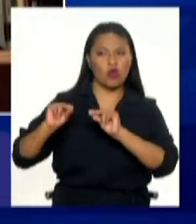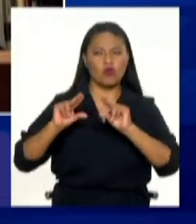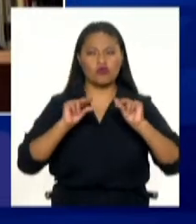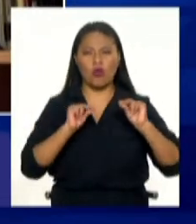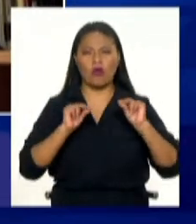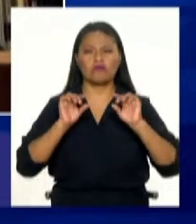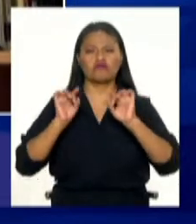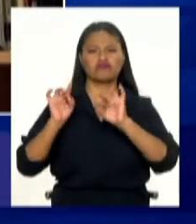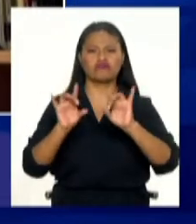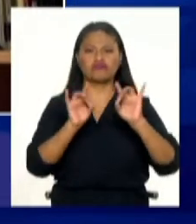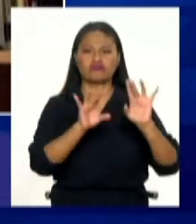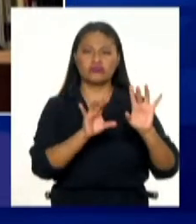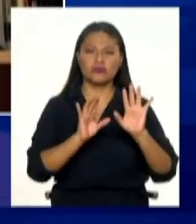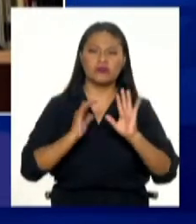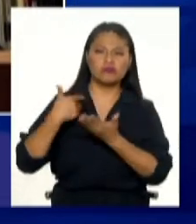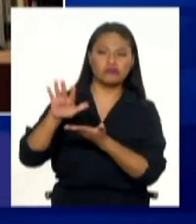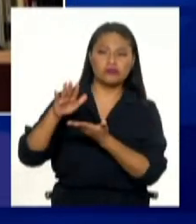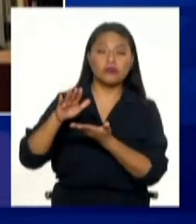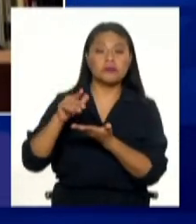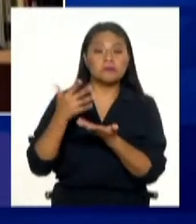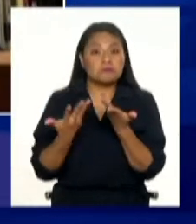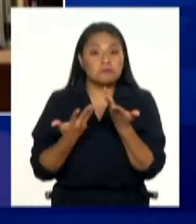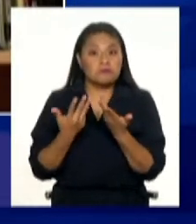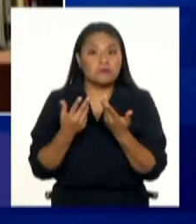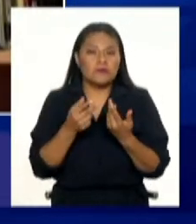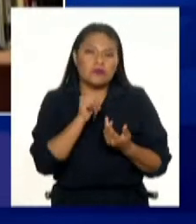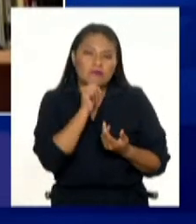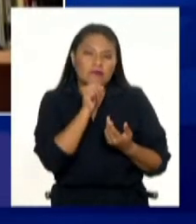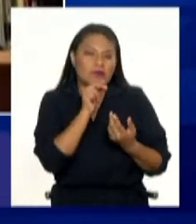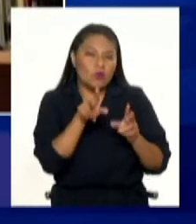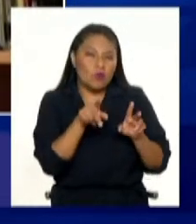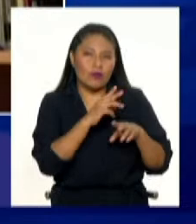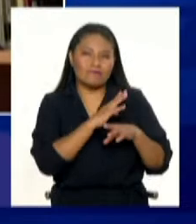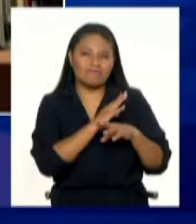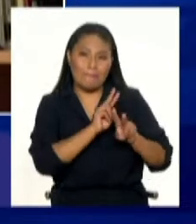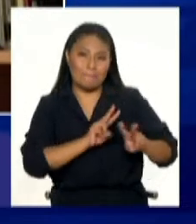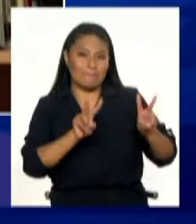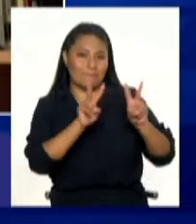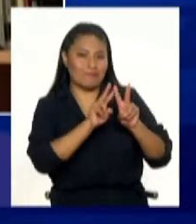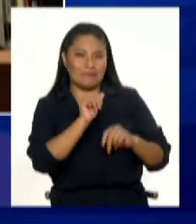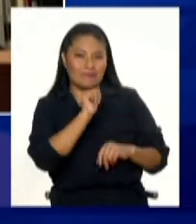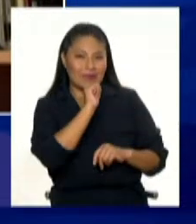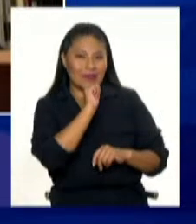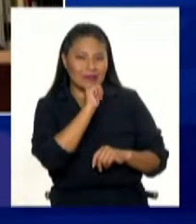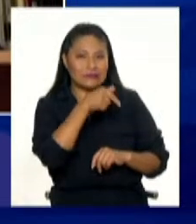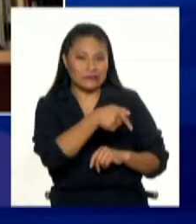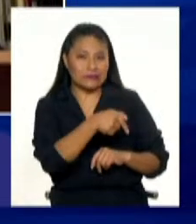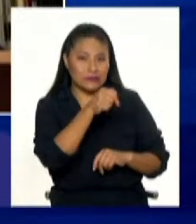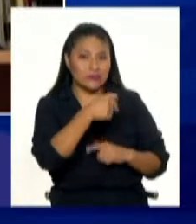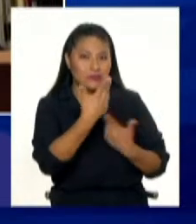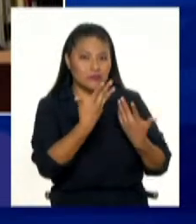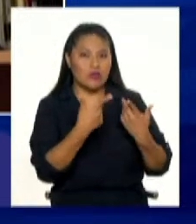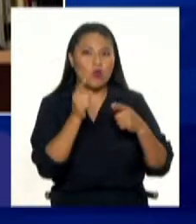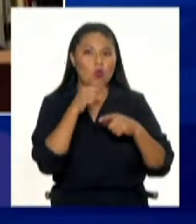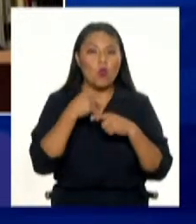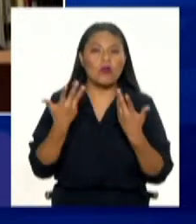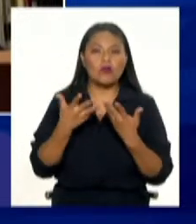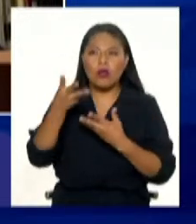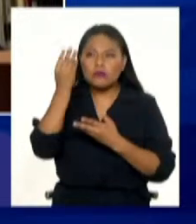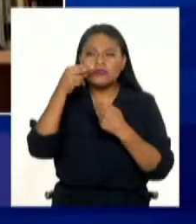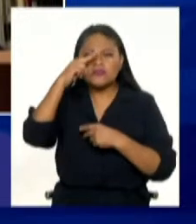van transmitiendo estos antivalores, quizá deberíamos llamarlos, ¿no? Es por ahí donde se cultivan.